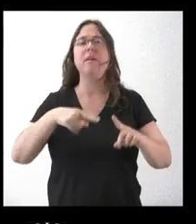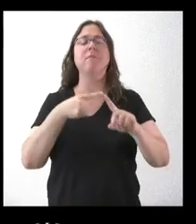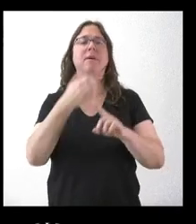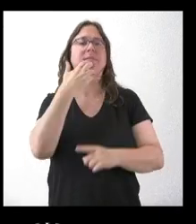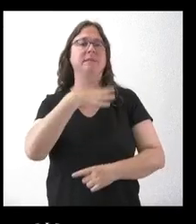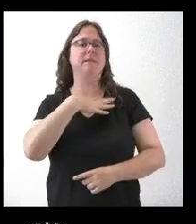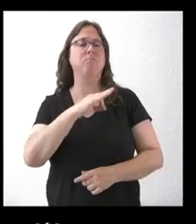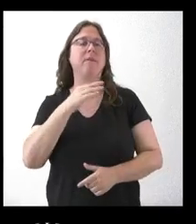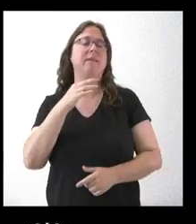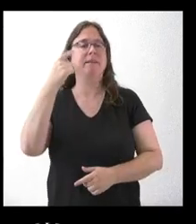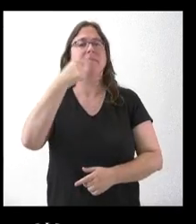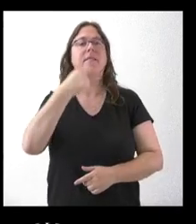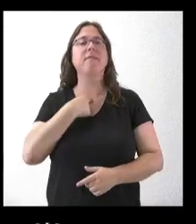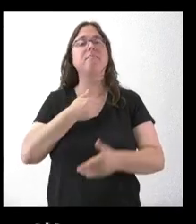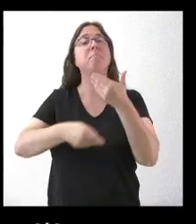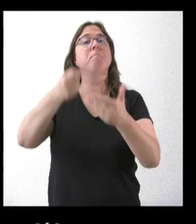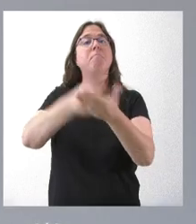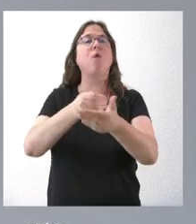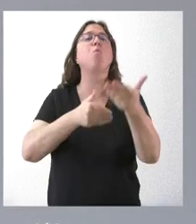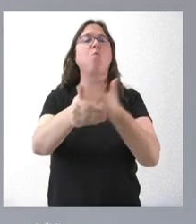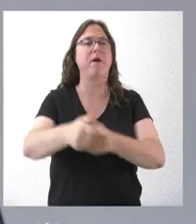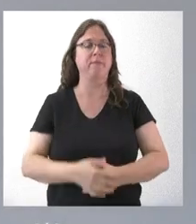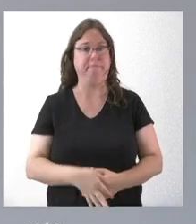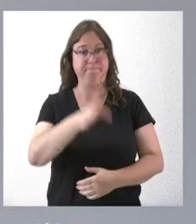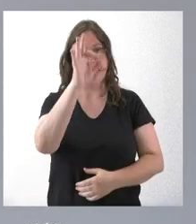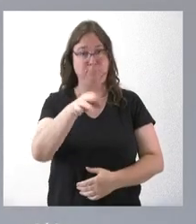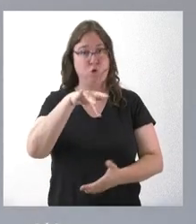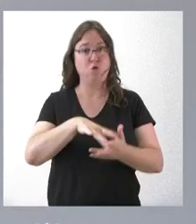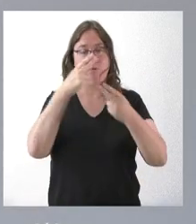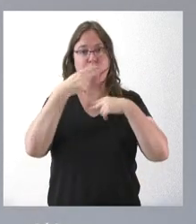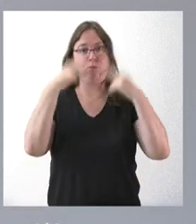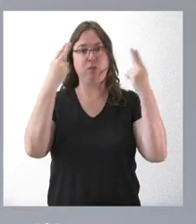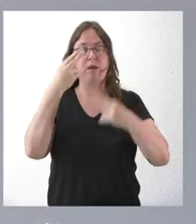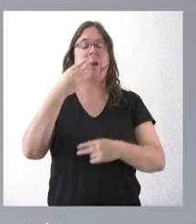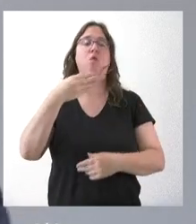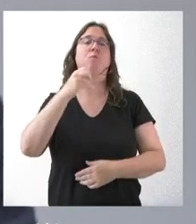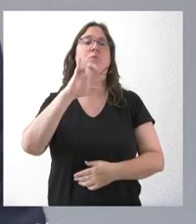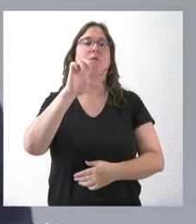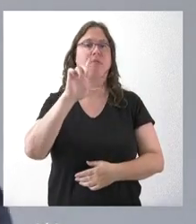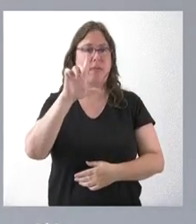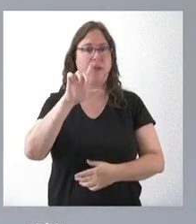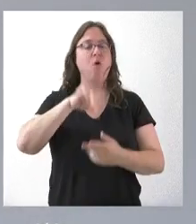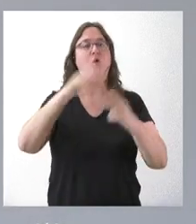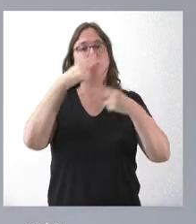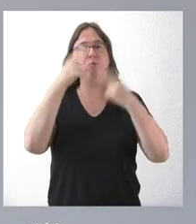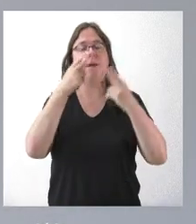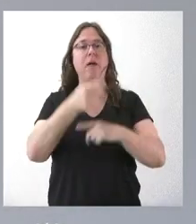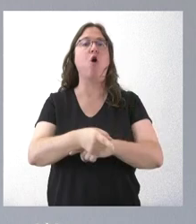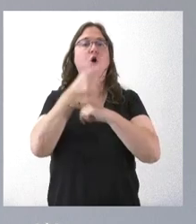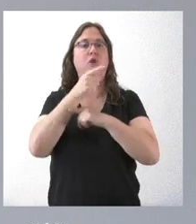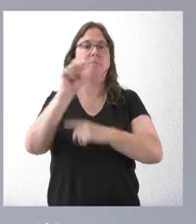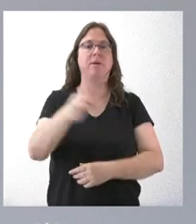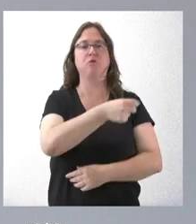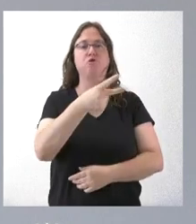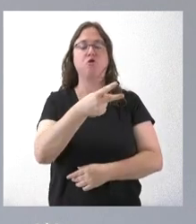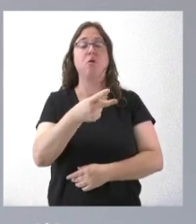procederá al pago. Sí, efectivamente, hoy se publica en el boletín oficial de Castilla y León la orden que resuelve la convocatoria de